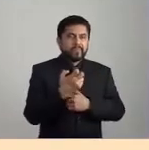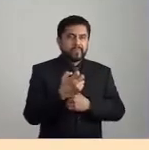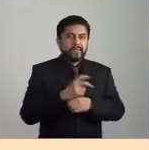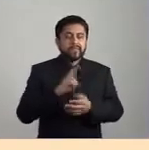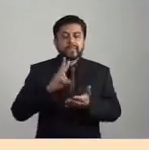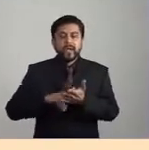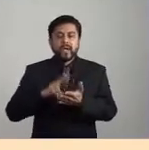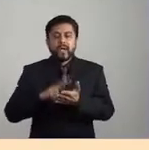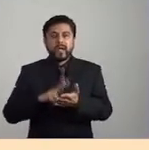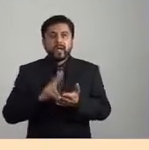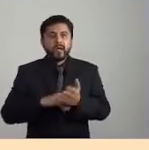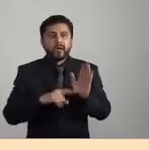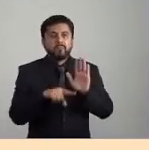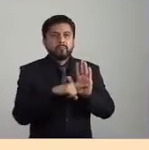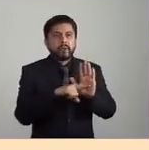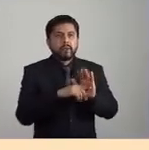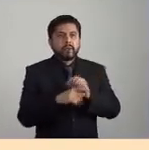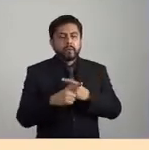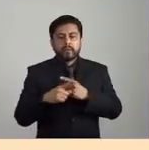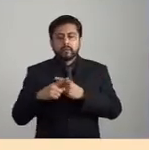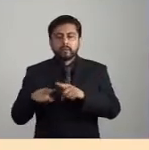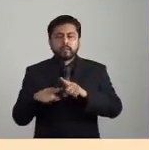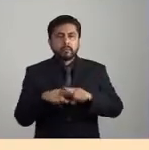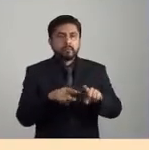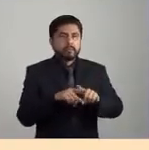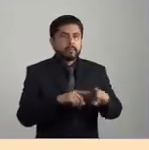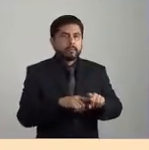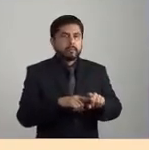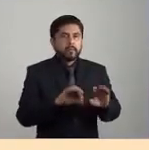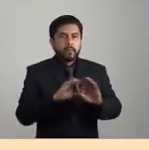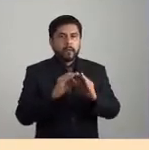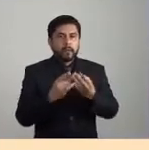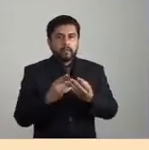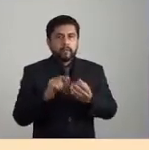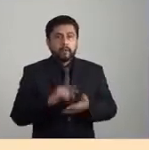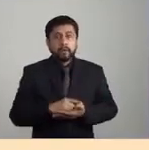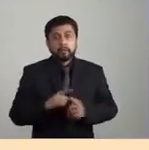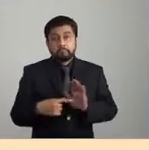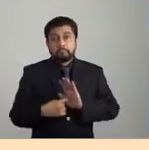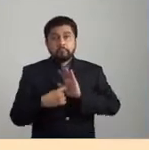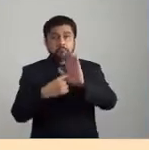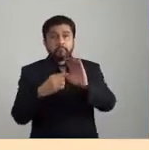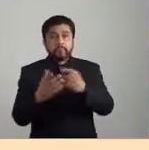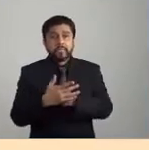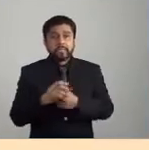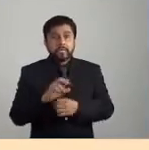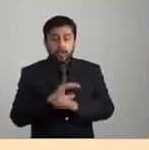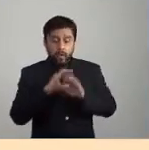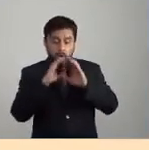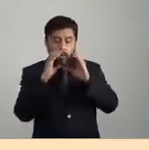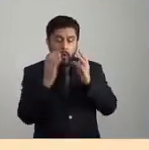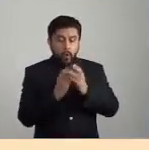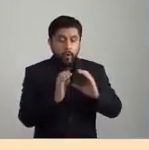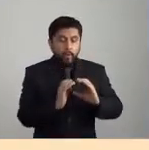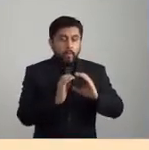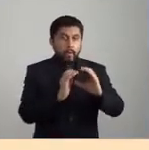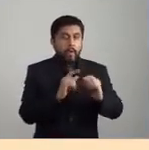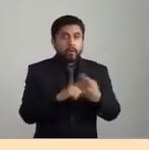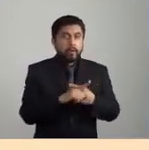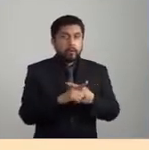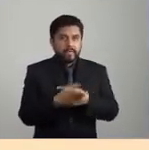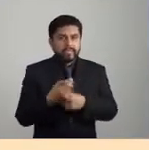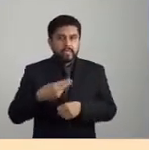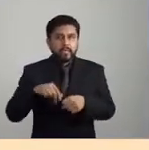Y ese valor negativo lo vemos en muchos frentes a día de hoy. Es decir, en lo cual, esa ecología mundo deja, en el caso de la naturaleza,